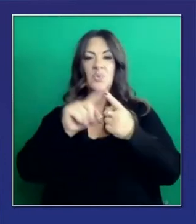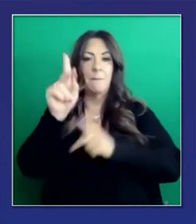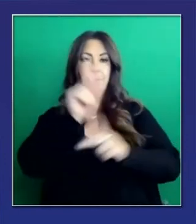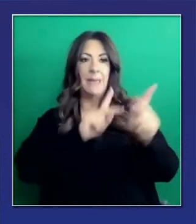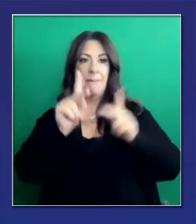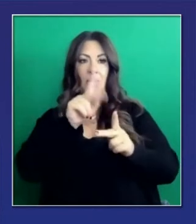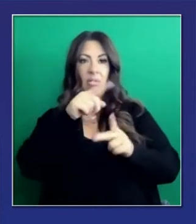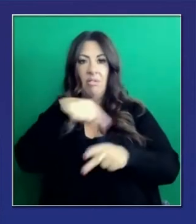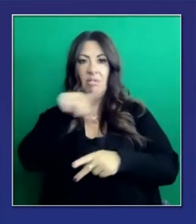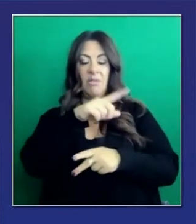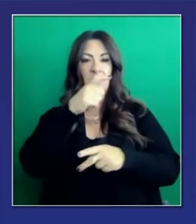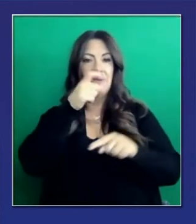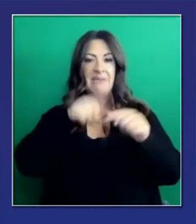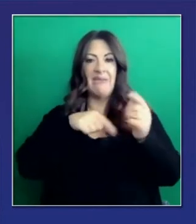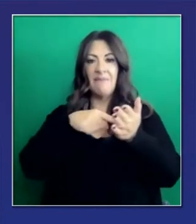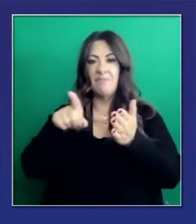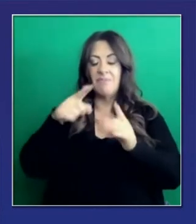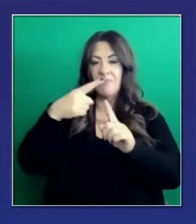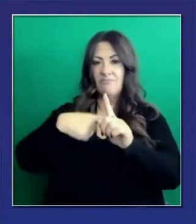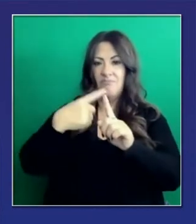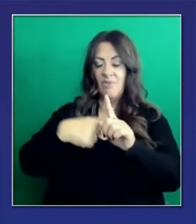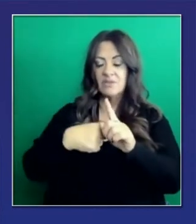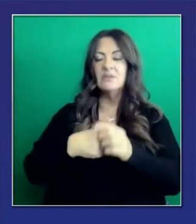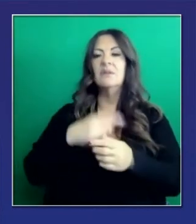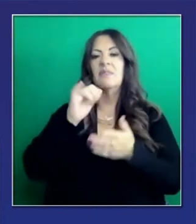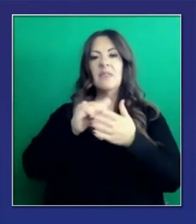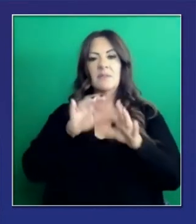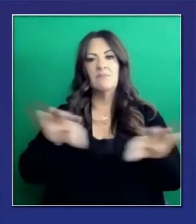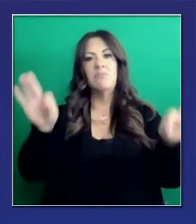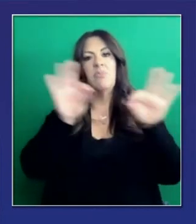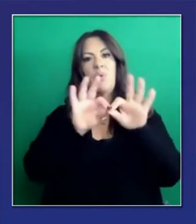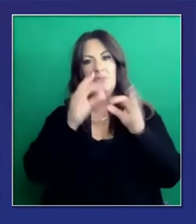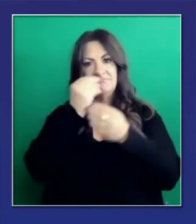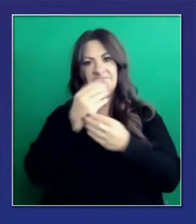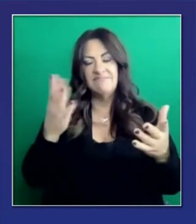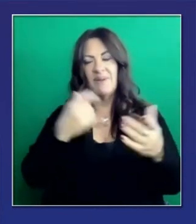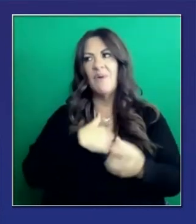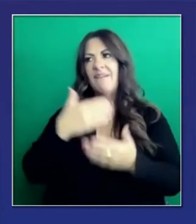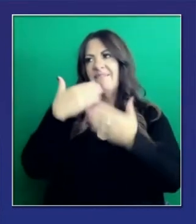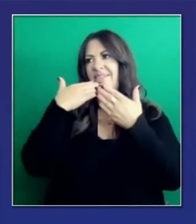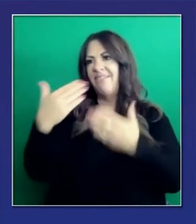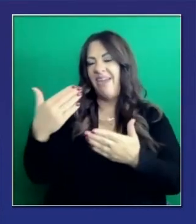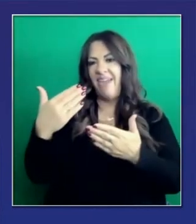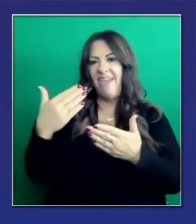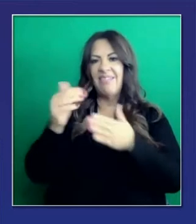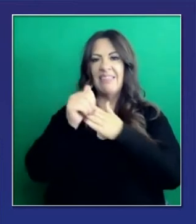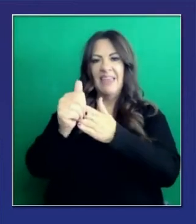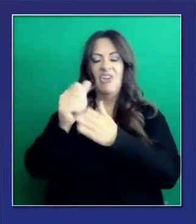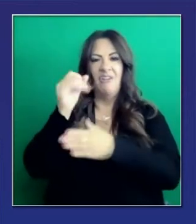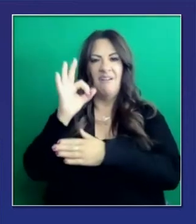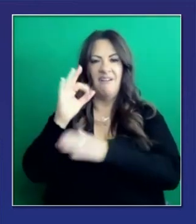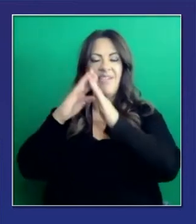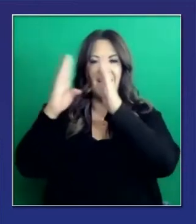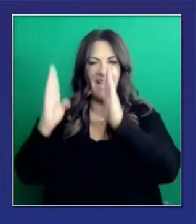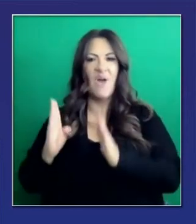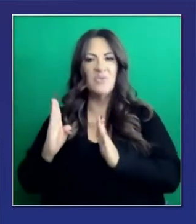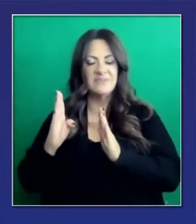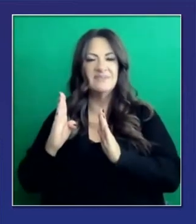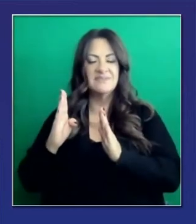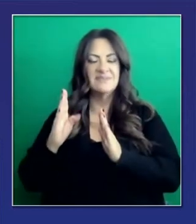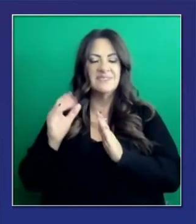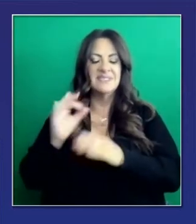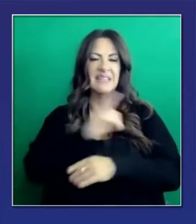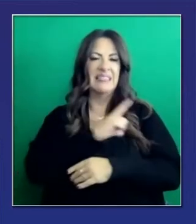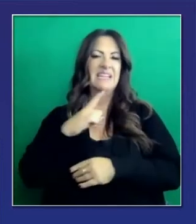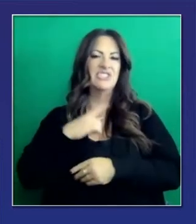un liderazgo increíble de nuestro vocero pro-témpore con su liderazgo